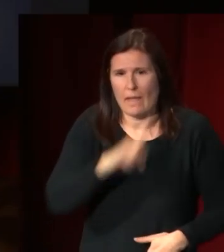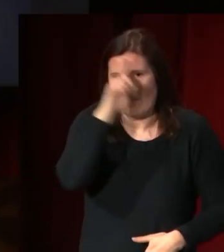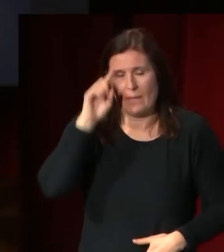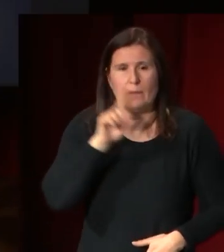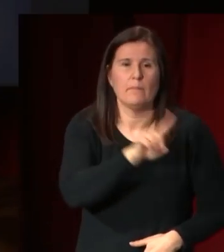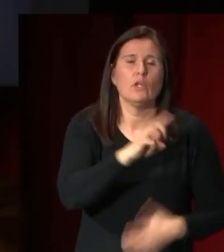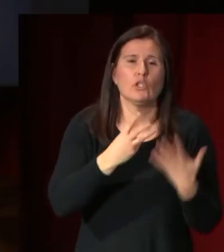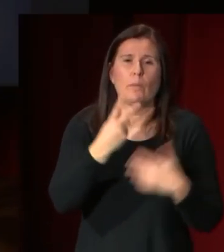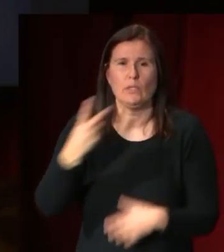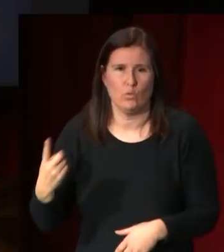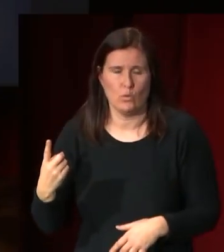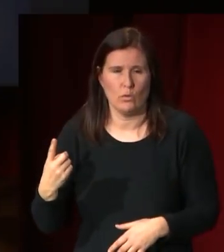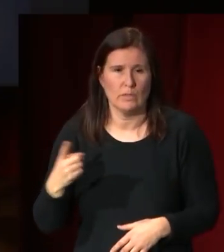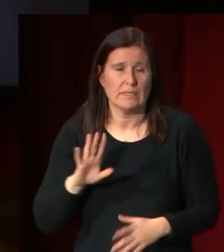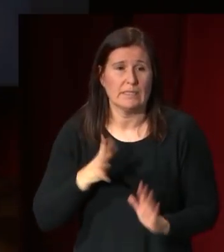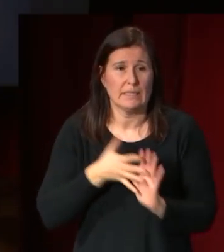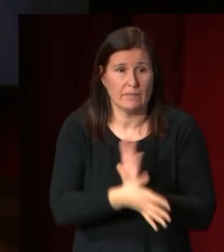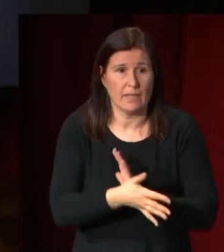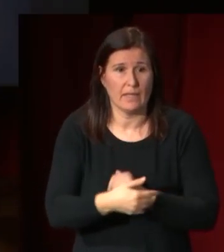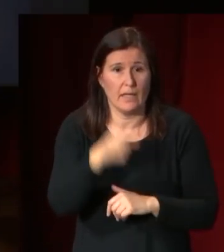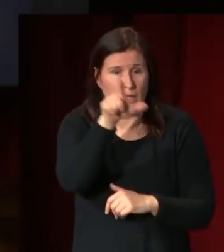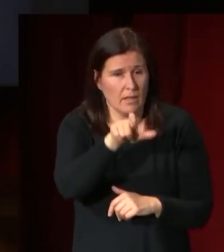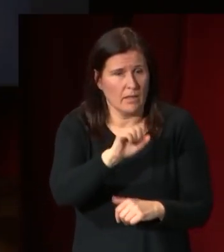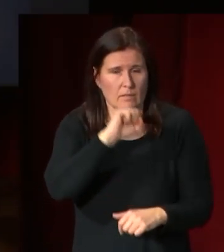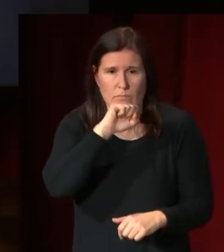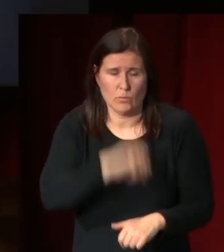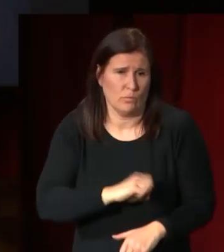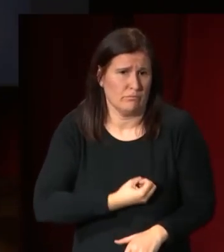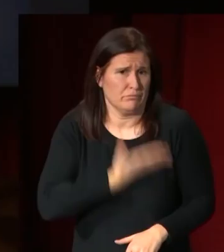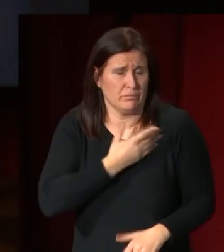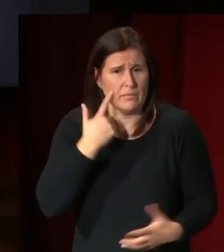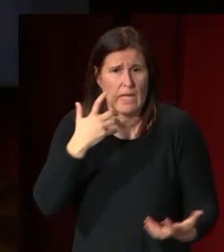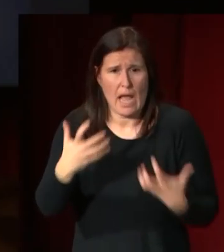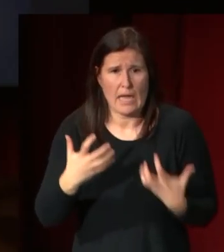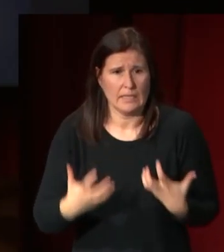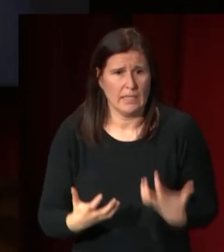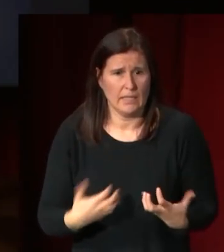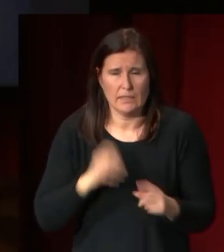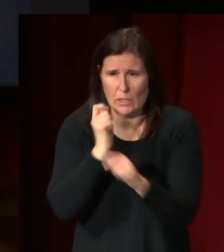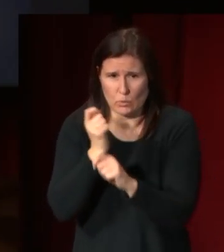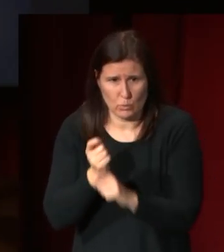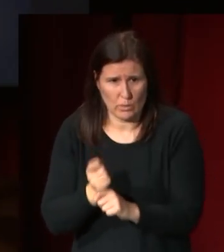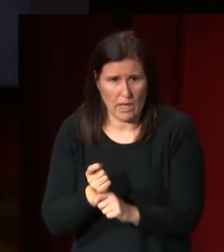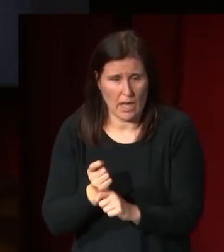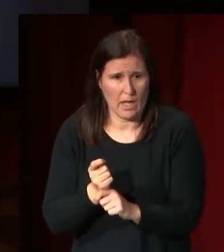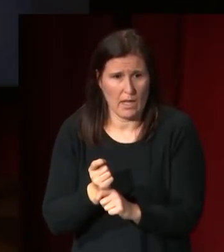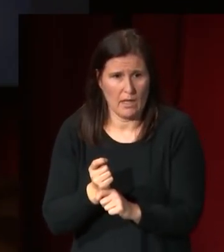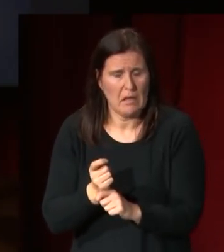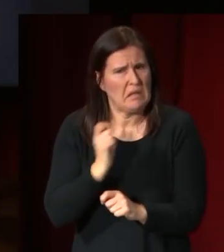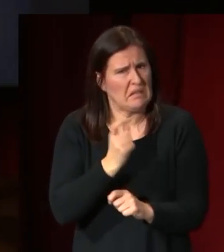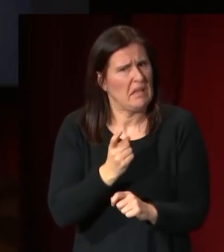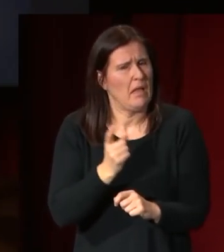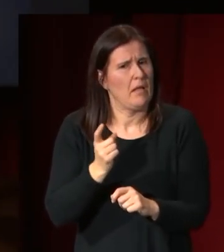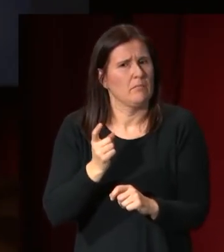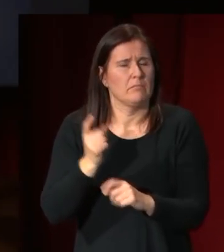de manera que él que es un apasionado del arte de la escultura cosa que es poco habitual